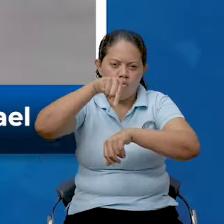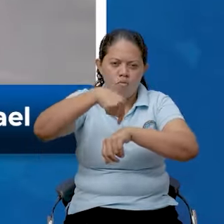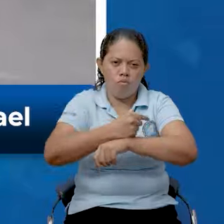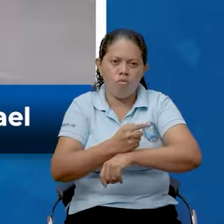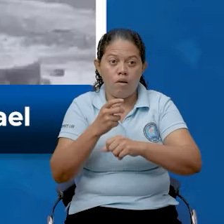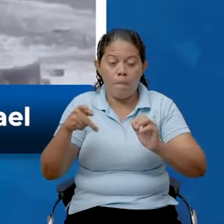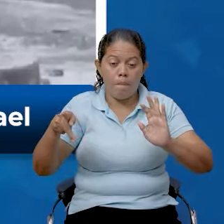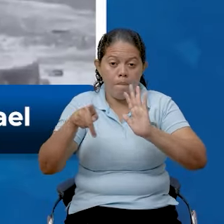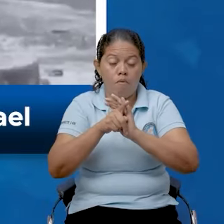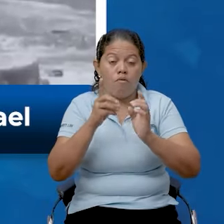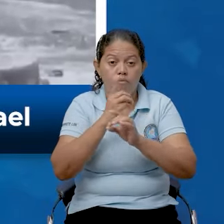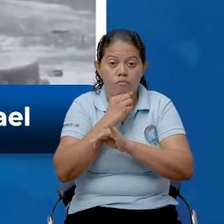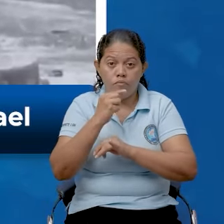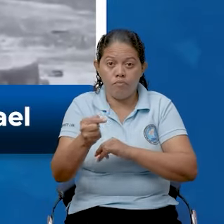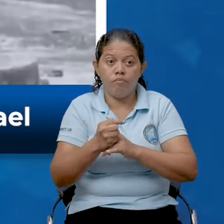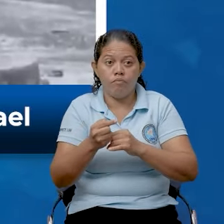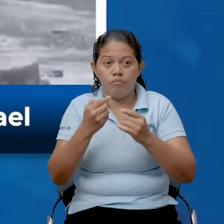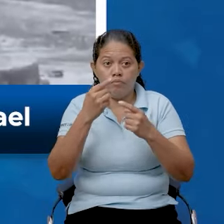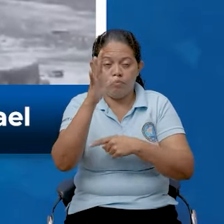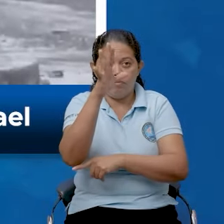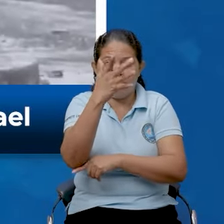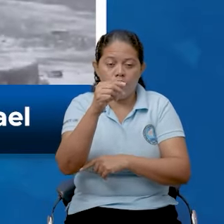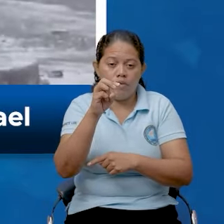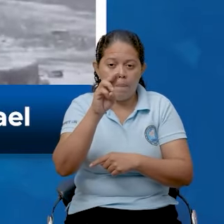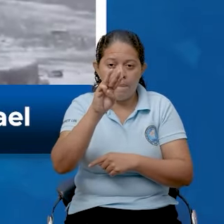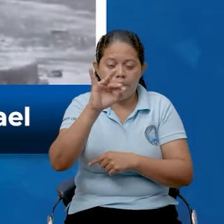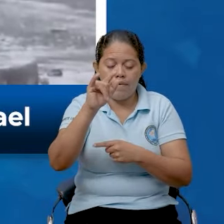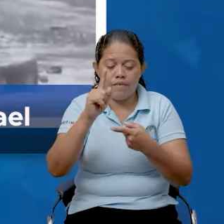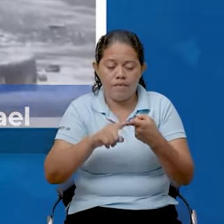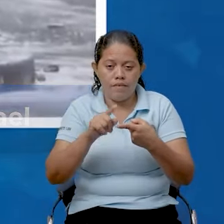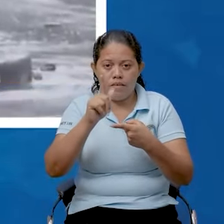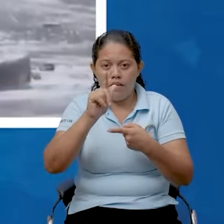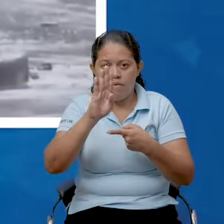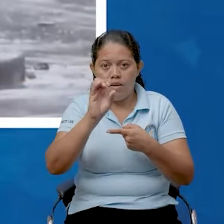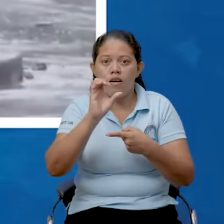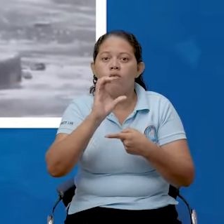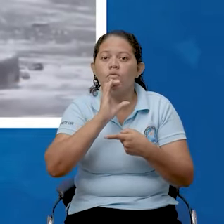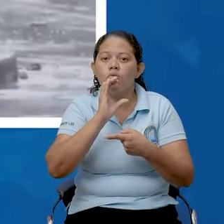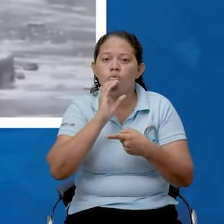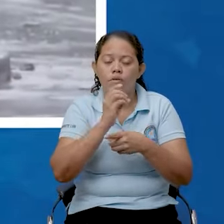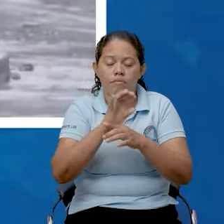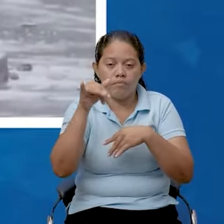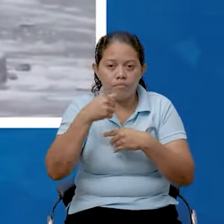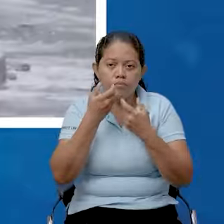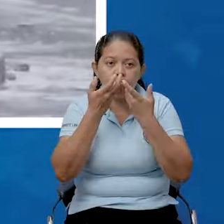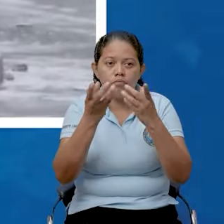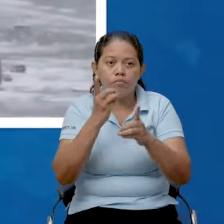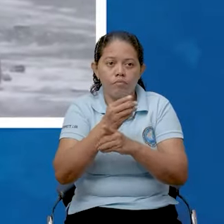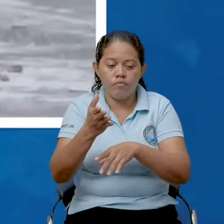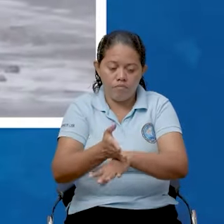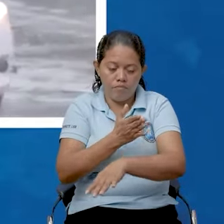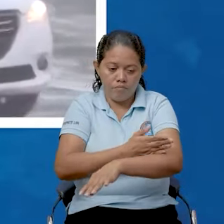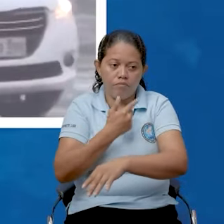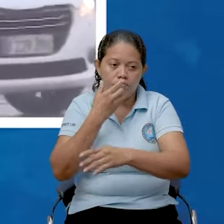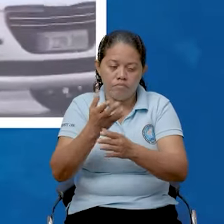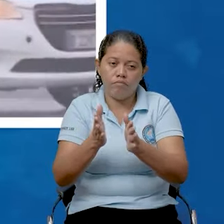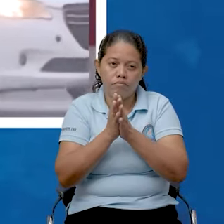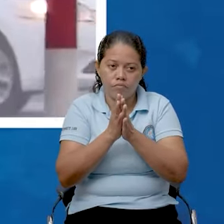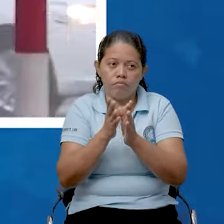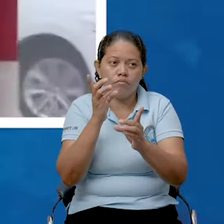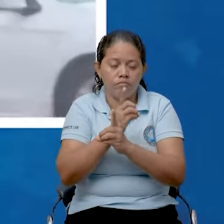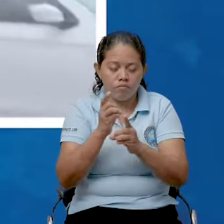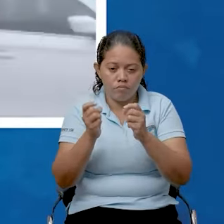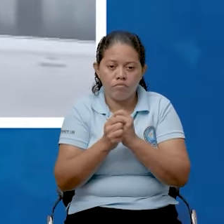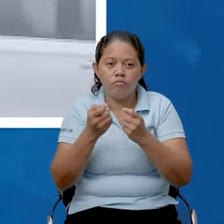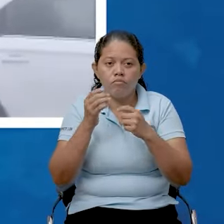hubo grandes afectaciones en Artemisa, Mayabeque y La Habana. En un mensaje posterior, Díaz Canel señaló que